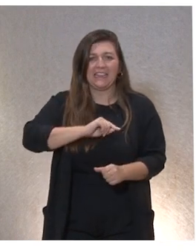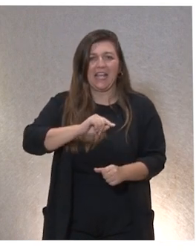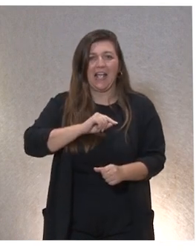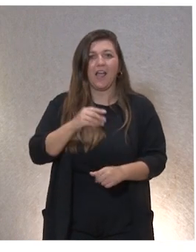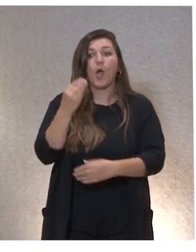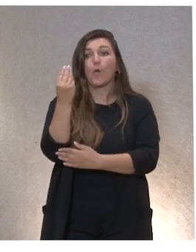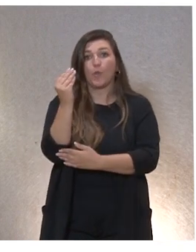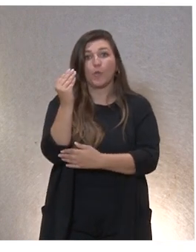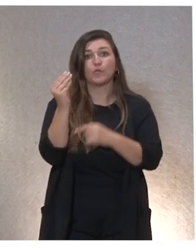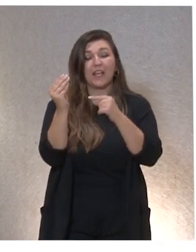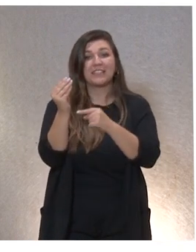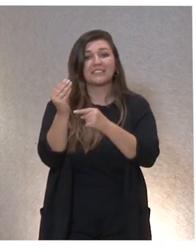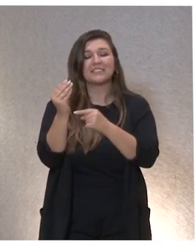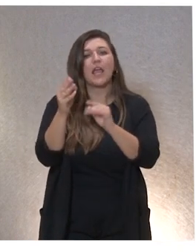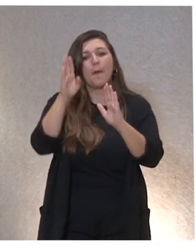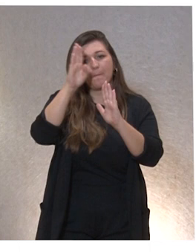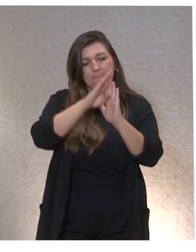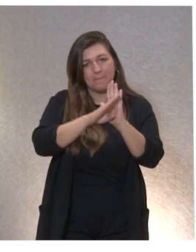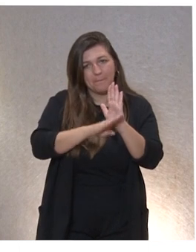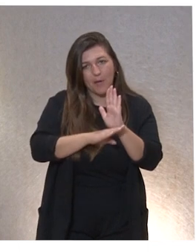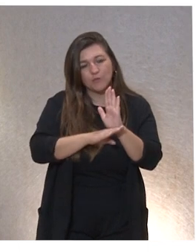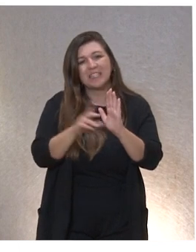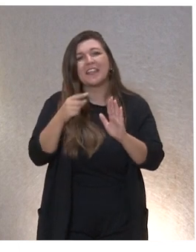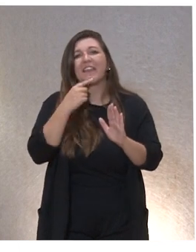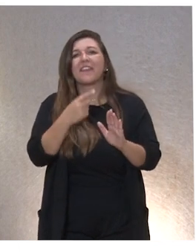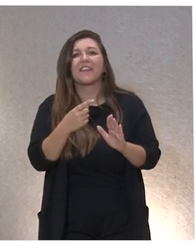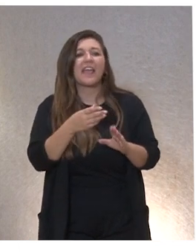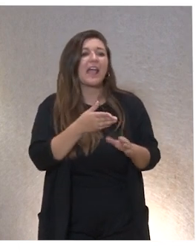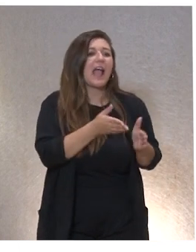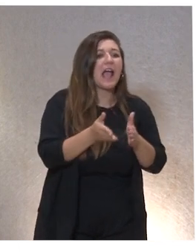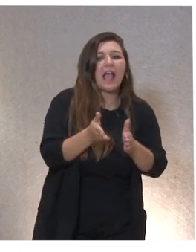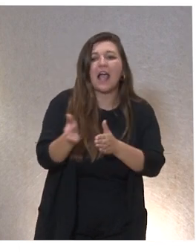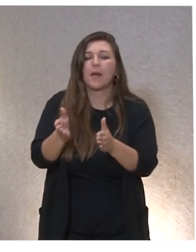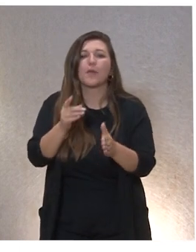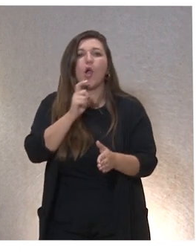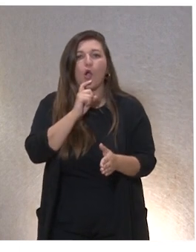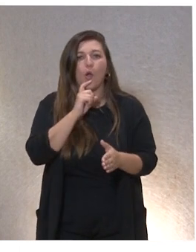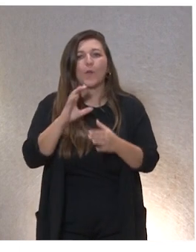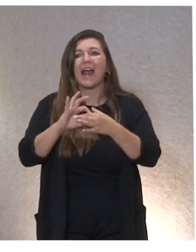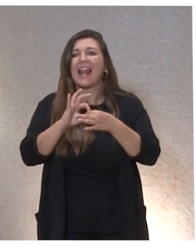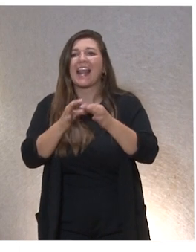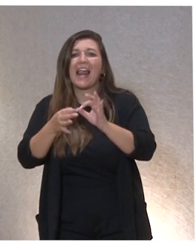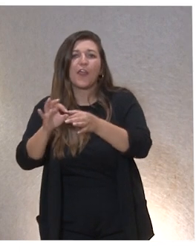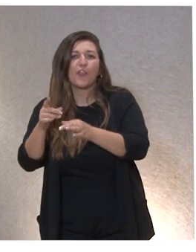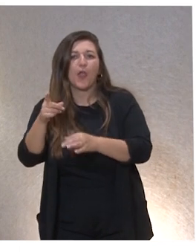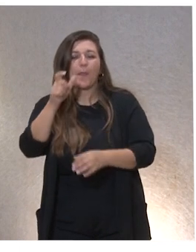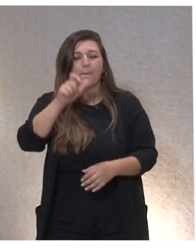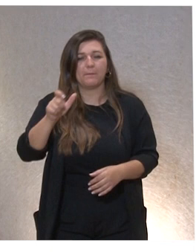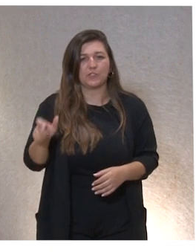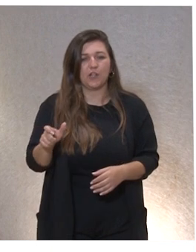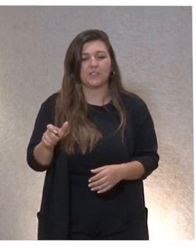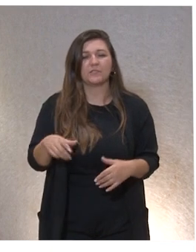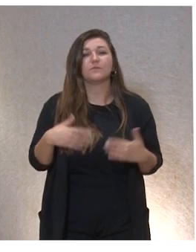unas pautas que pudieran decir por dónde teníamos que ir, ¿no? En la forma de relacionarnos con las personas. Y paralelamente,